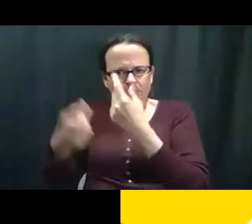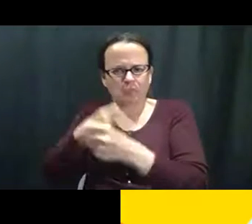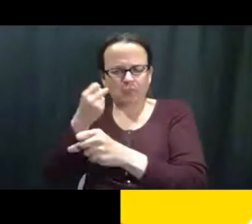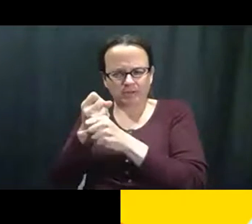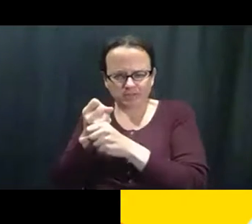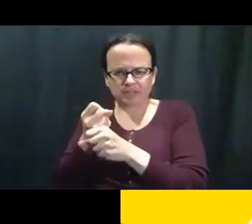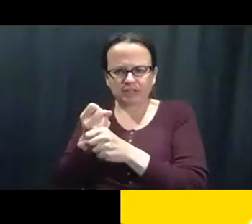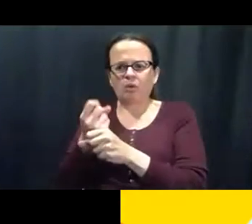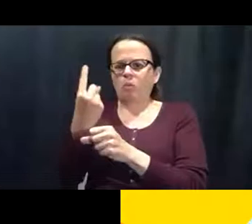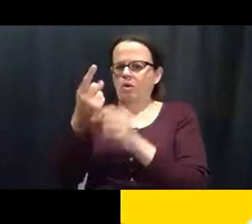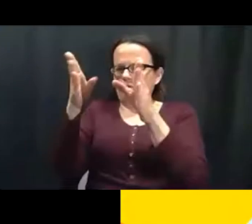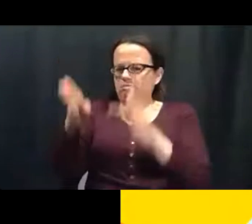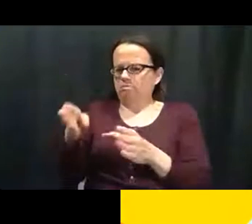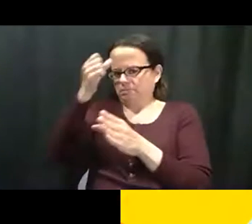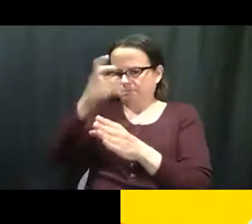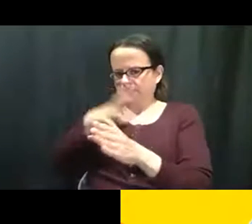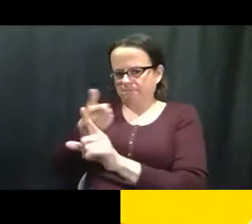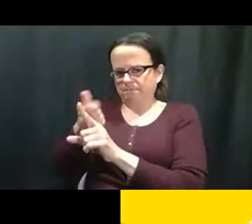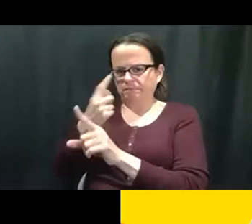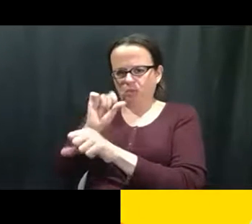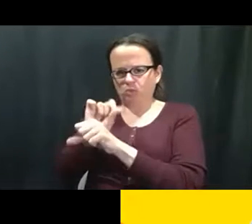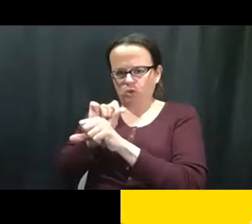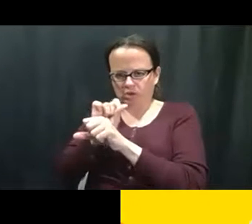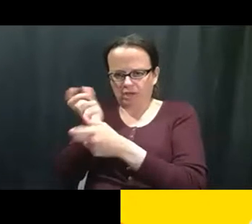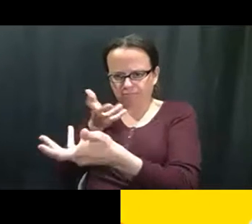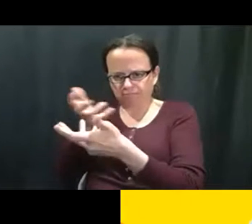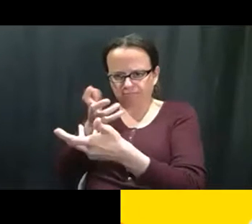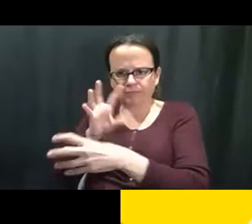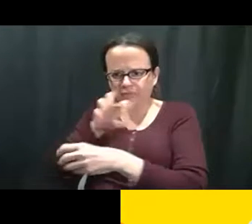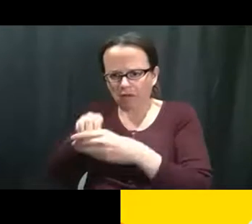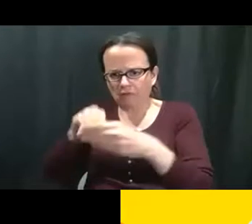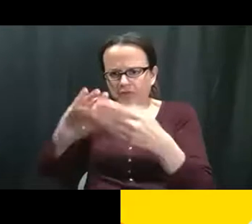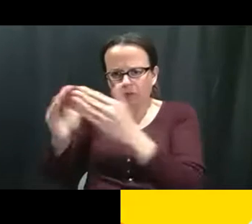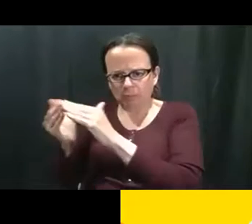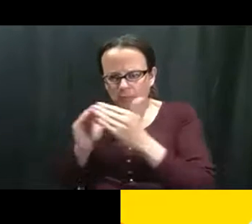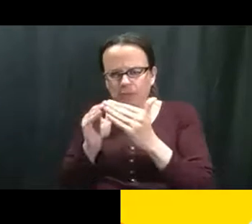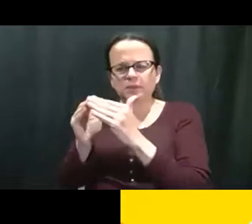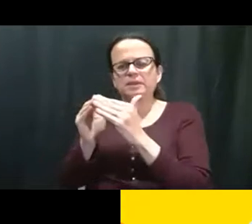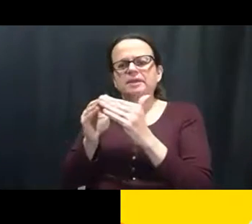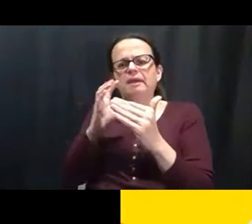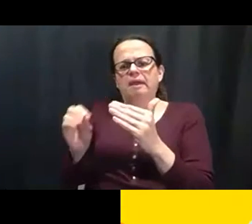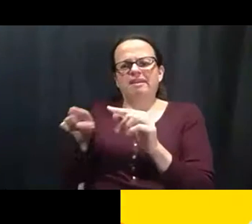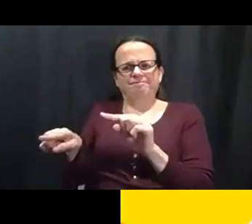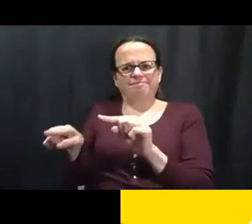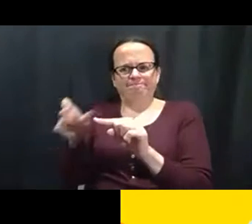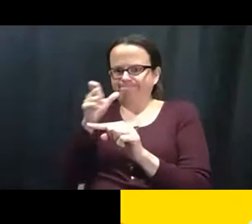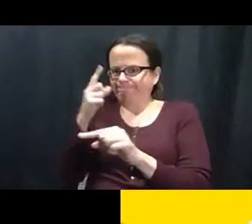autista. Así que algún, un, un caballero específicamente estaba muy envuelto en su comunidad.